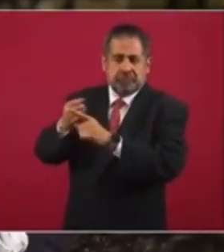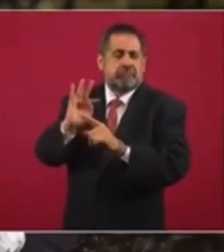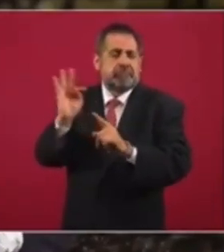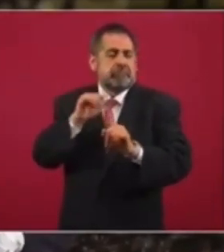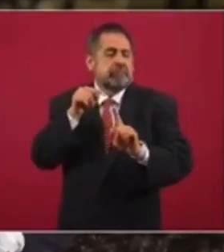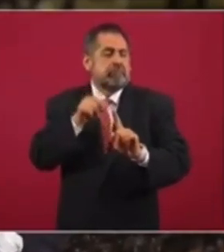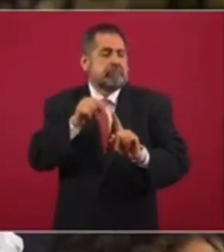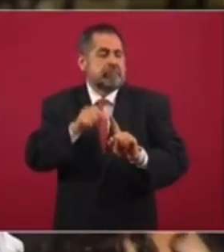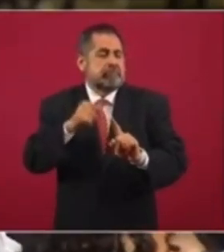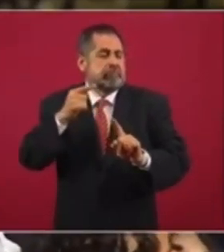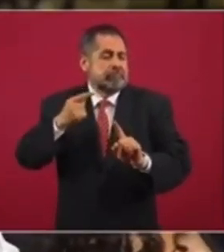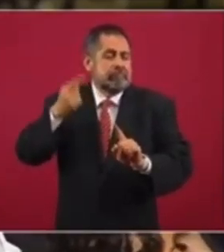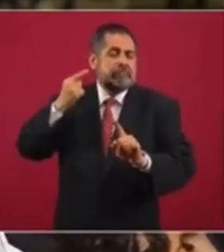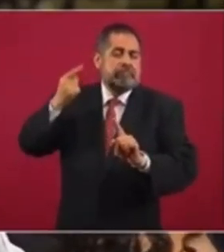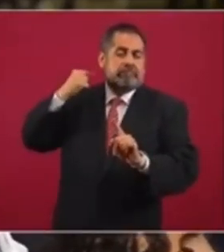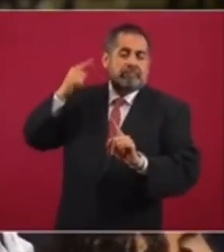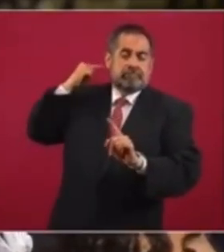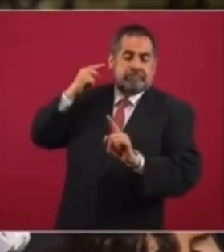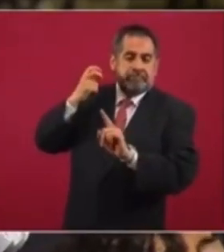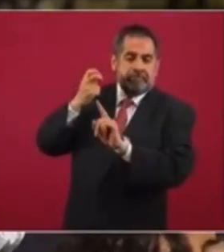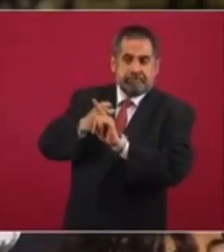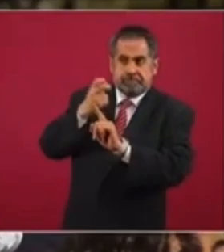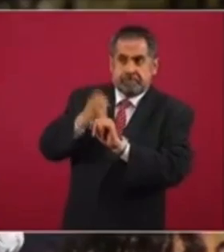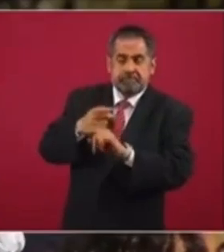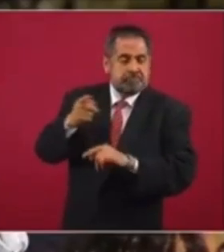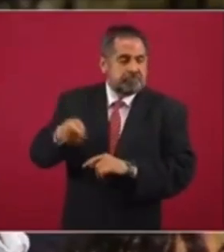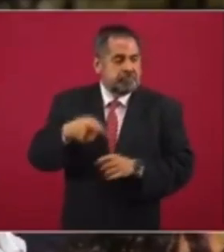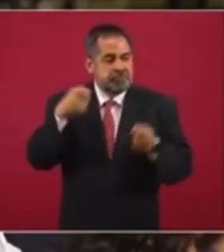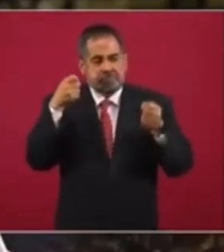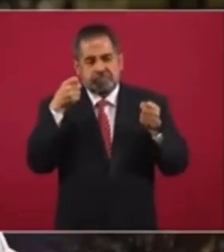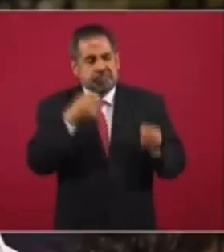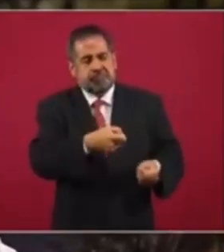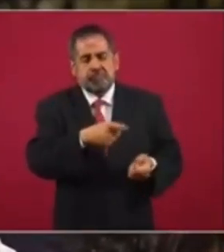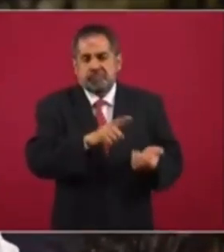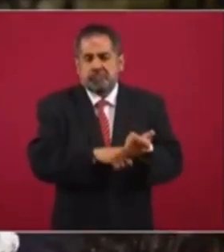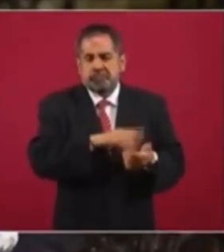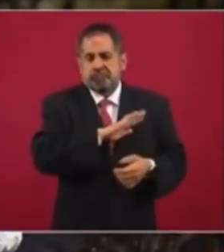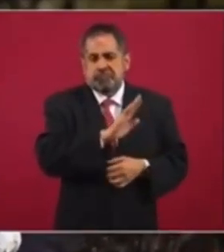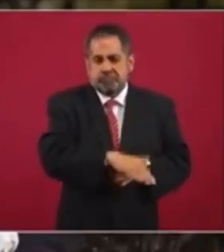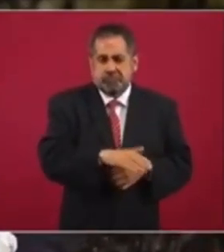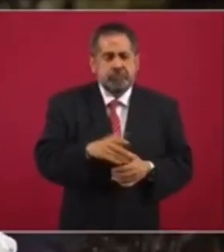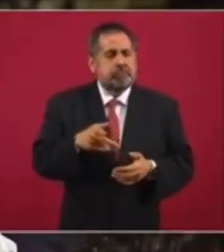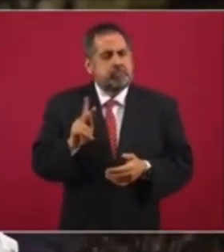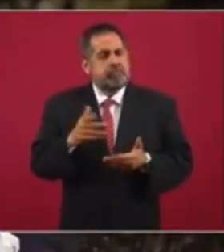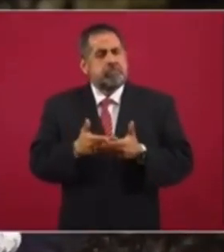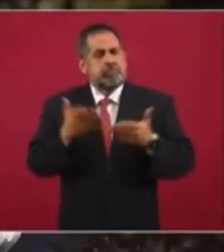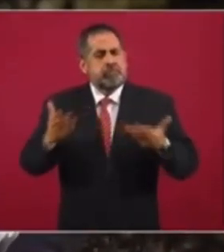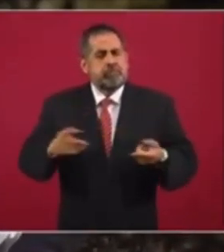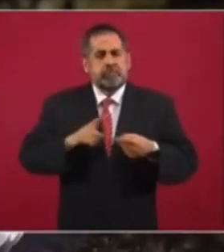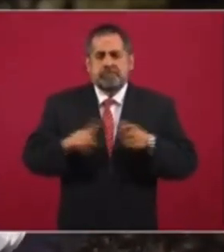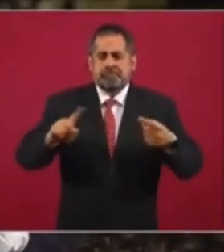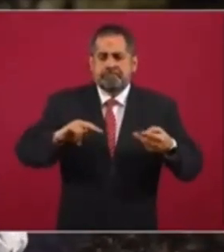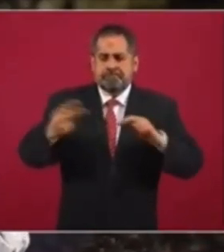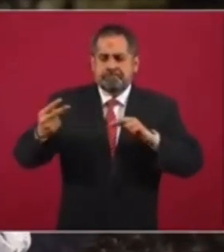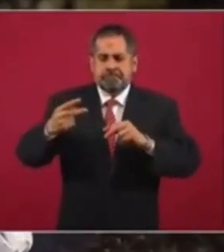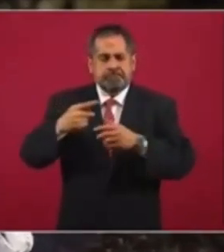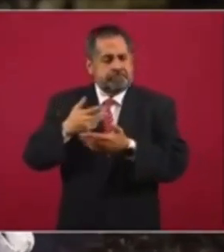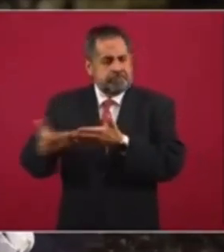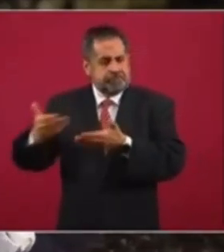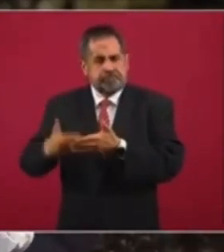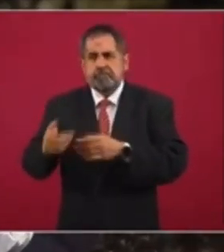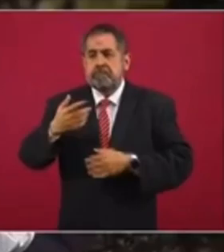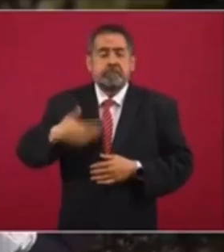días recientes, seguro habría amanecido con moscas en la boca. Sin embargo, presidente, millones de